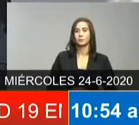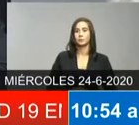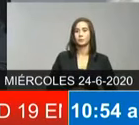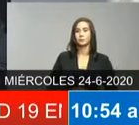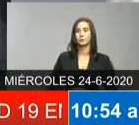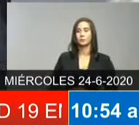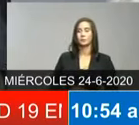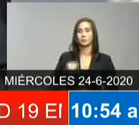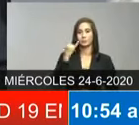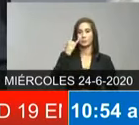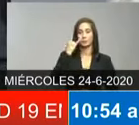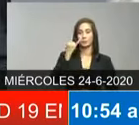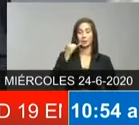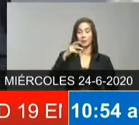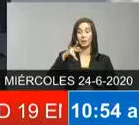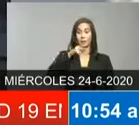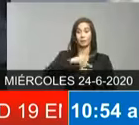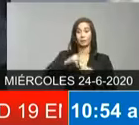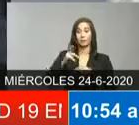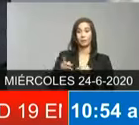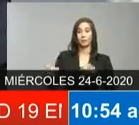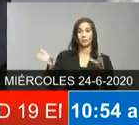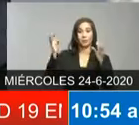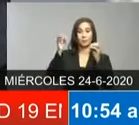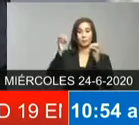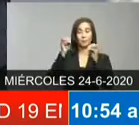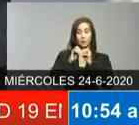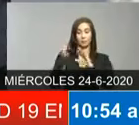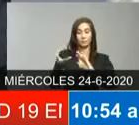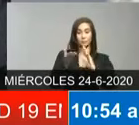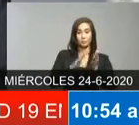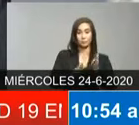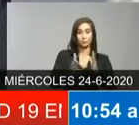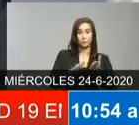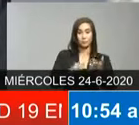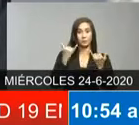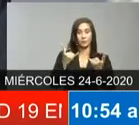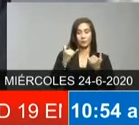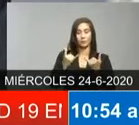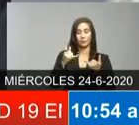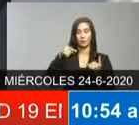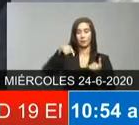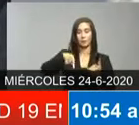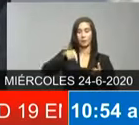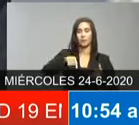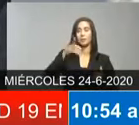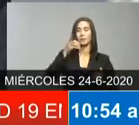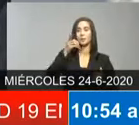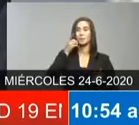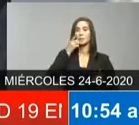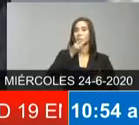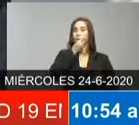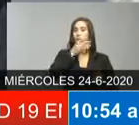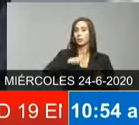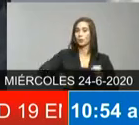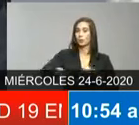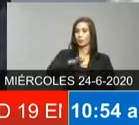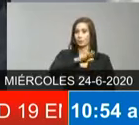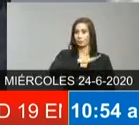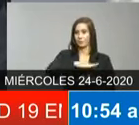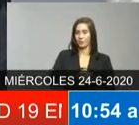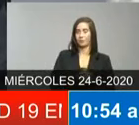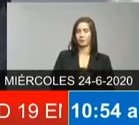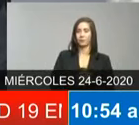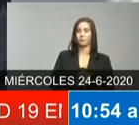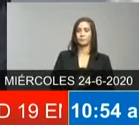es la provincia de santo domingo lo que se hizo en san francisco de macorís es exactamente lo que se está haciendo en toda la